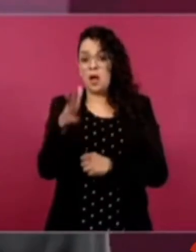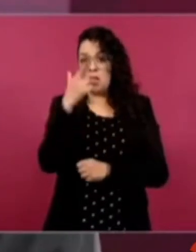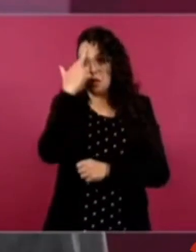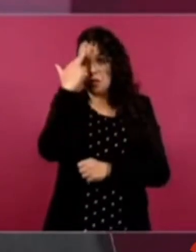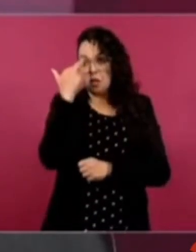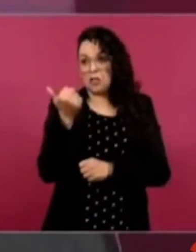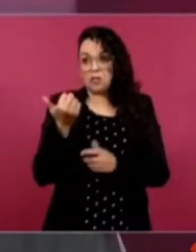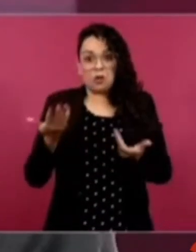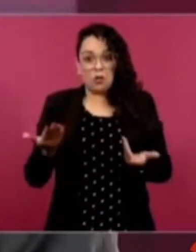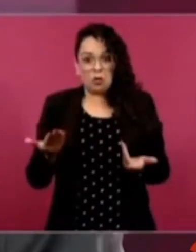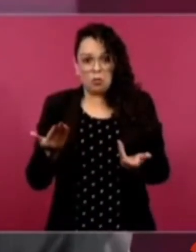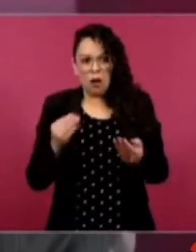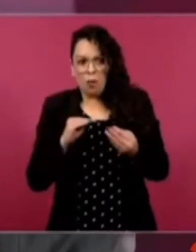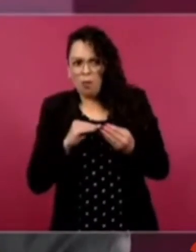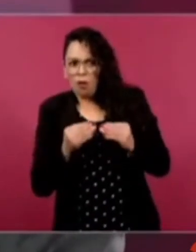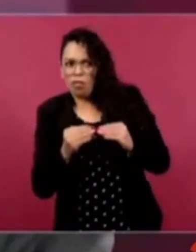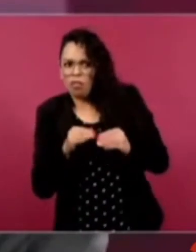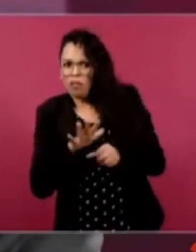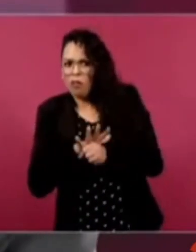sin embargo,